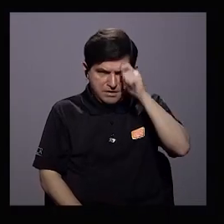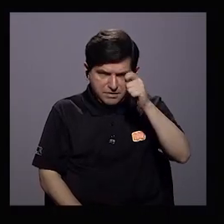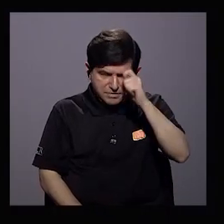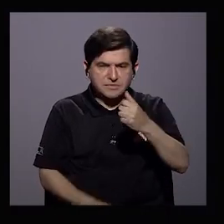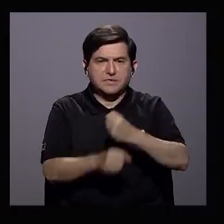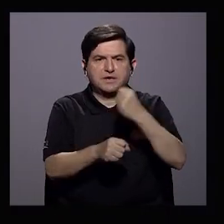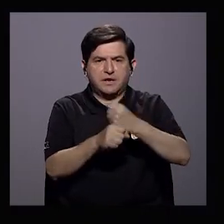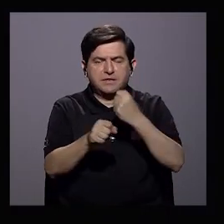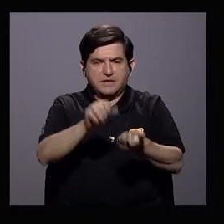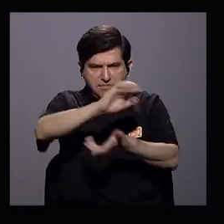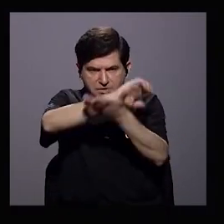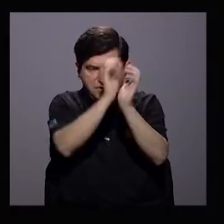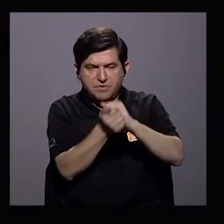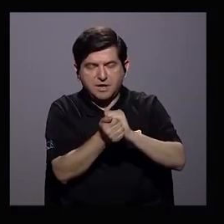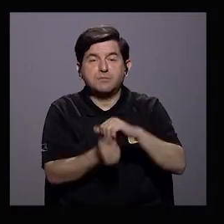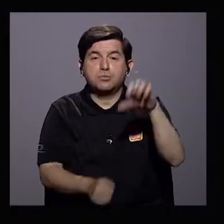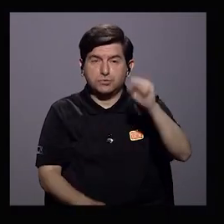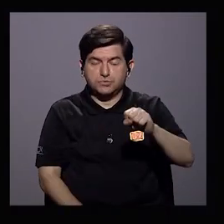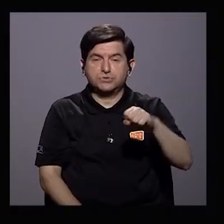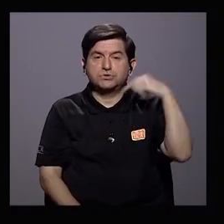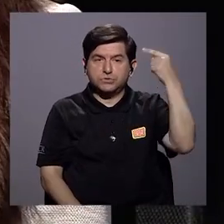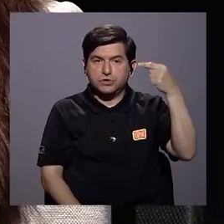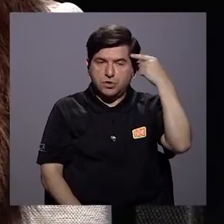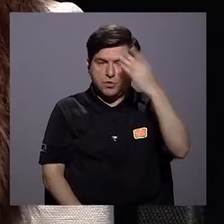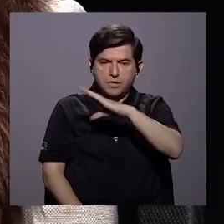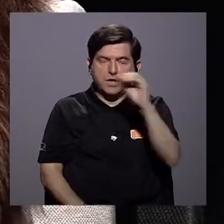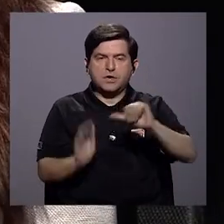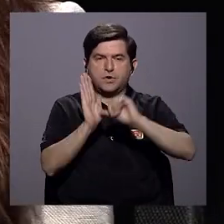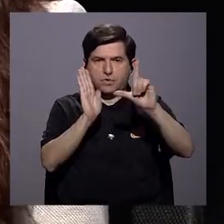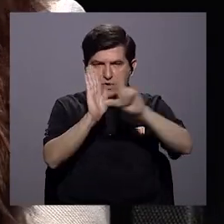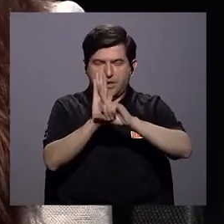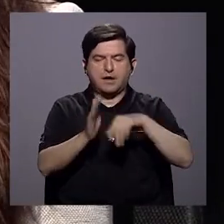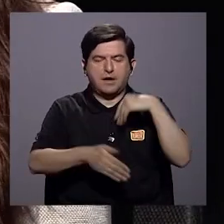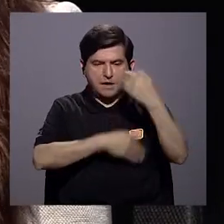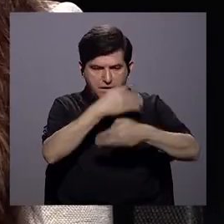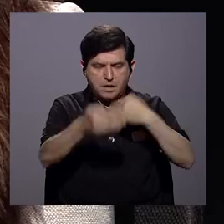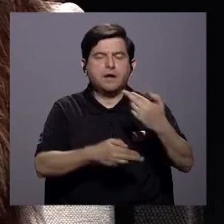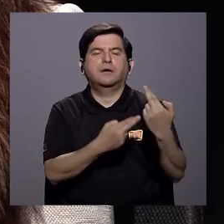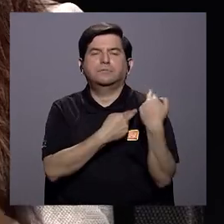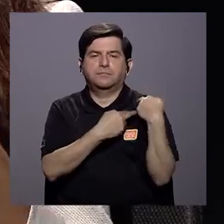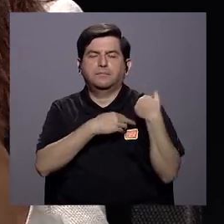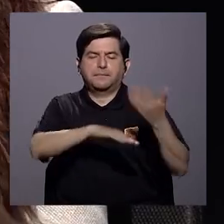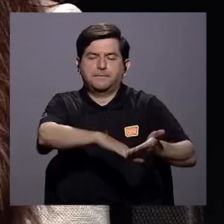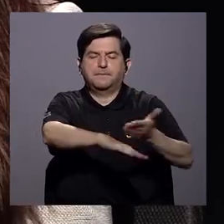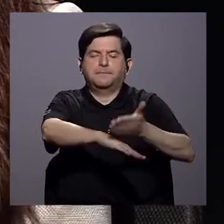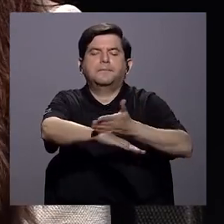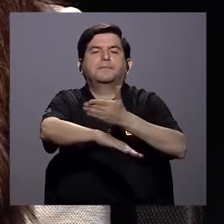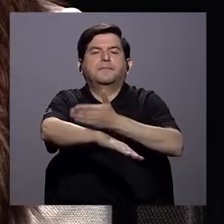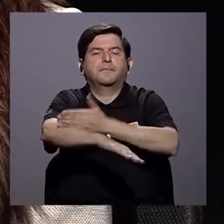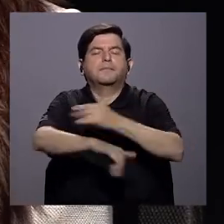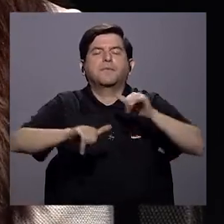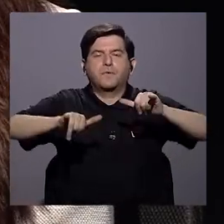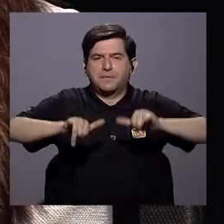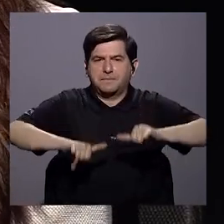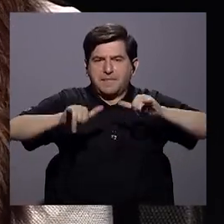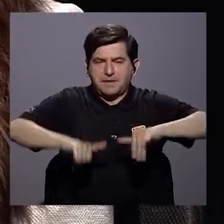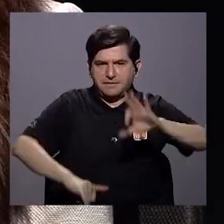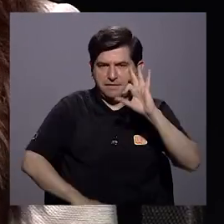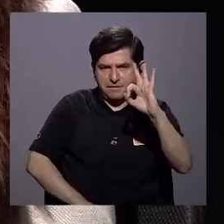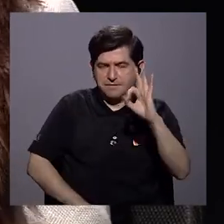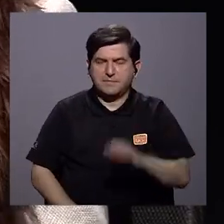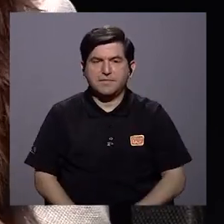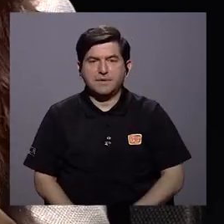supuesto. Claro, el gobierno y por supuesto la Asamblea Legislativa ha hecho un proceso muy responsable por avanzar en esa estabilización